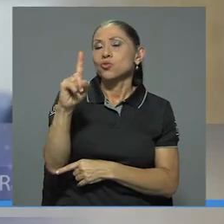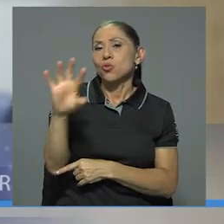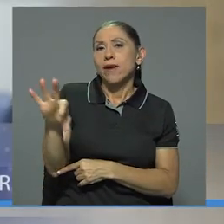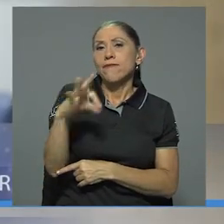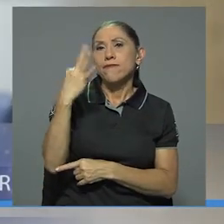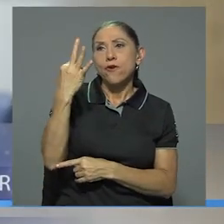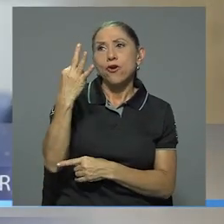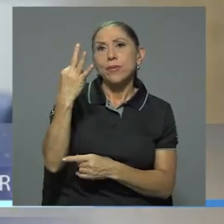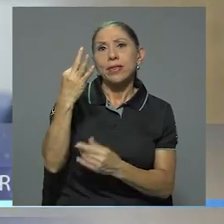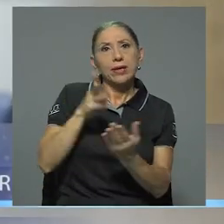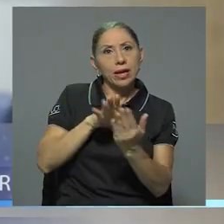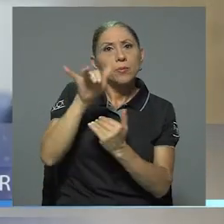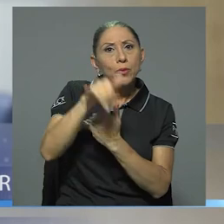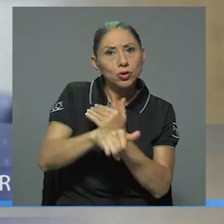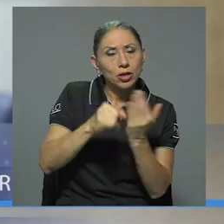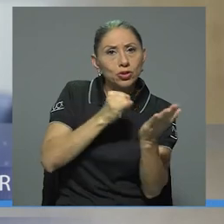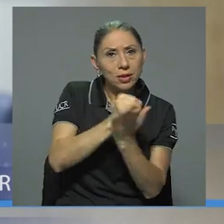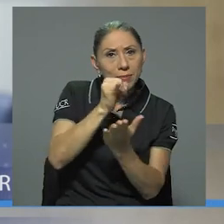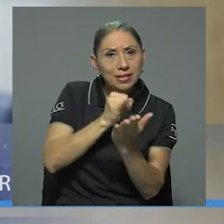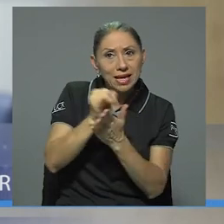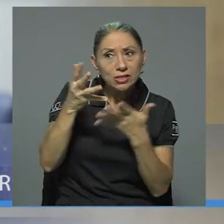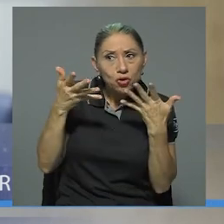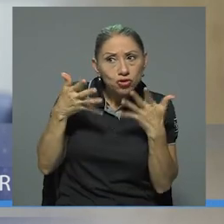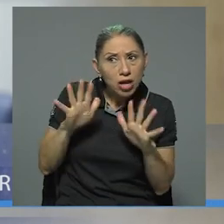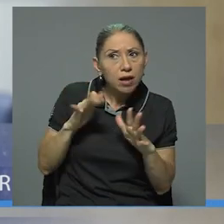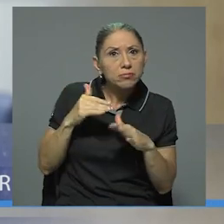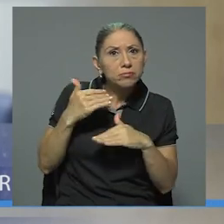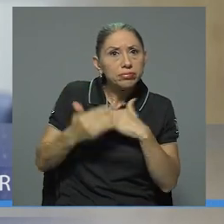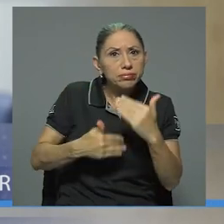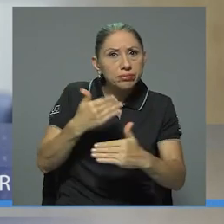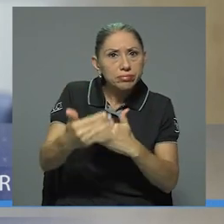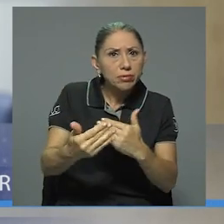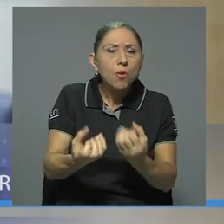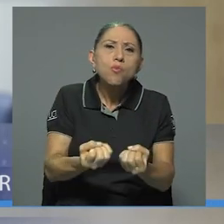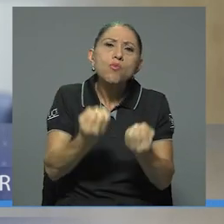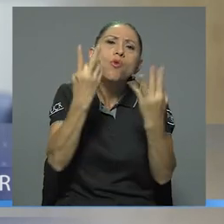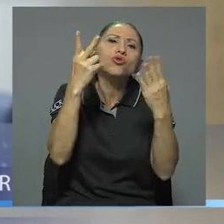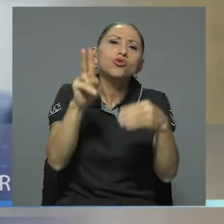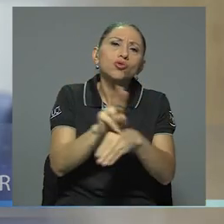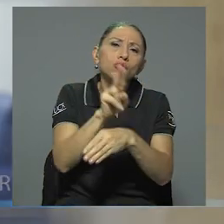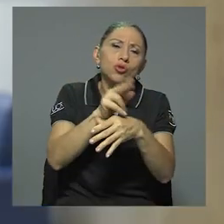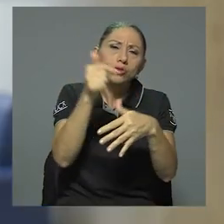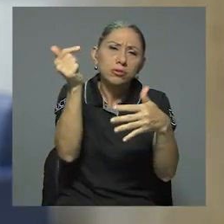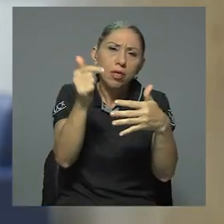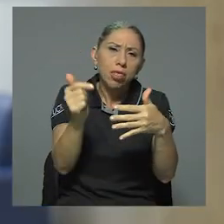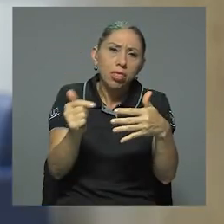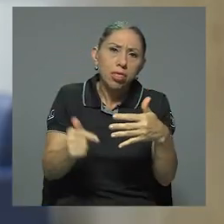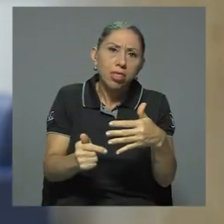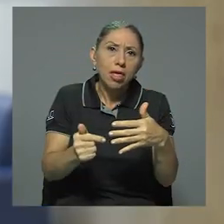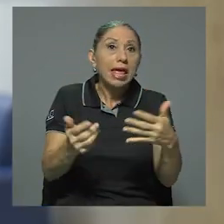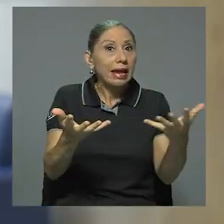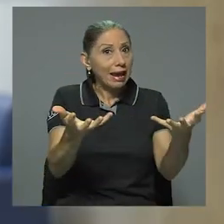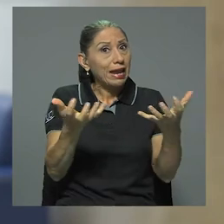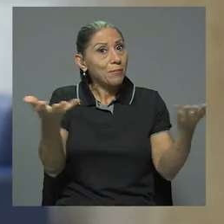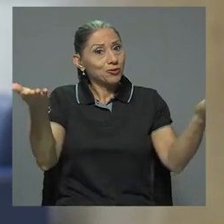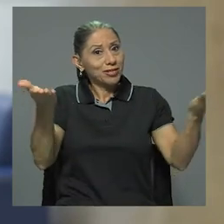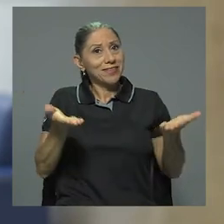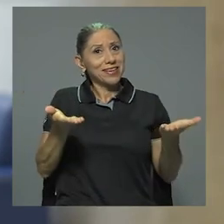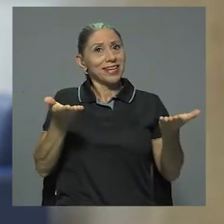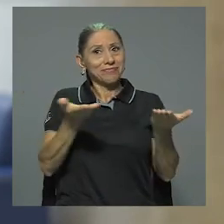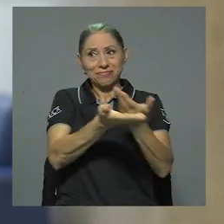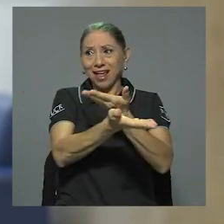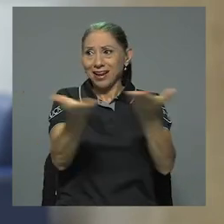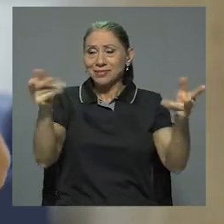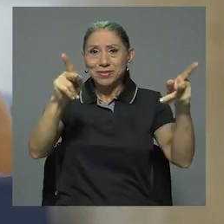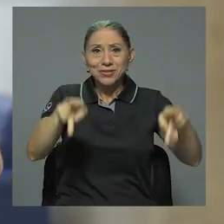los proyectos de investigación que ya tenemos en operación. Entonces tiene muchos usos, queremos recibir a la comunidad también, ojalá se